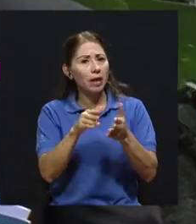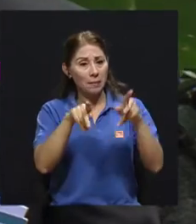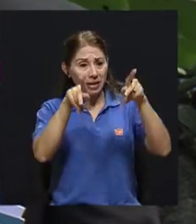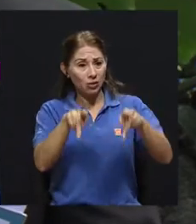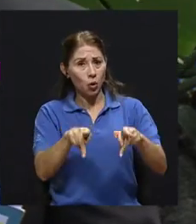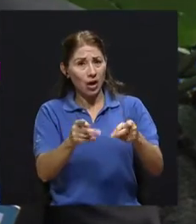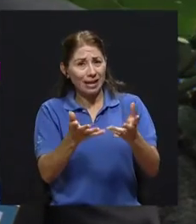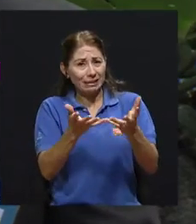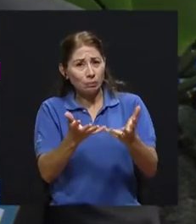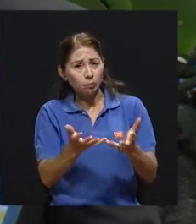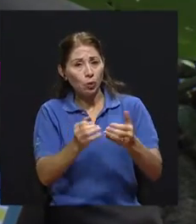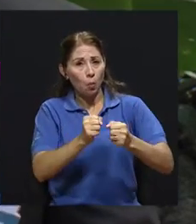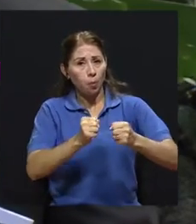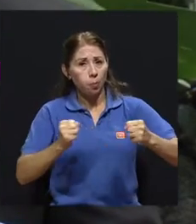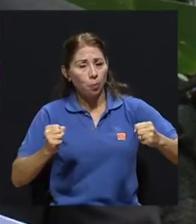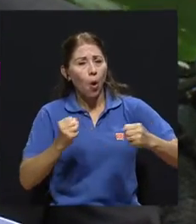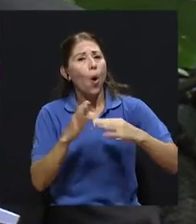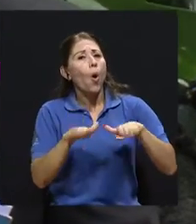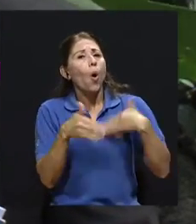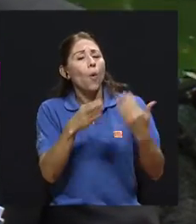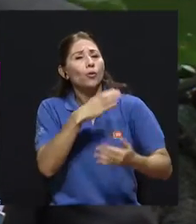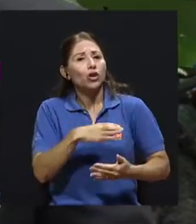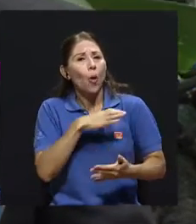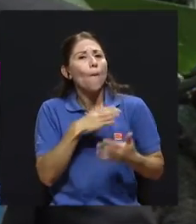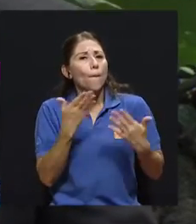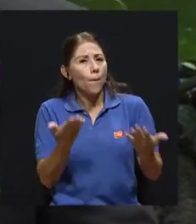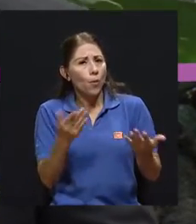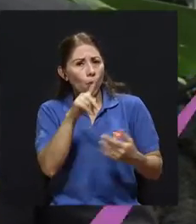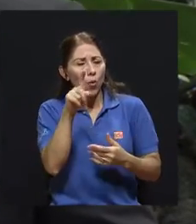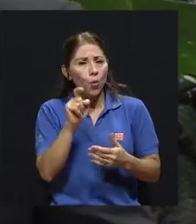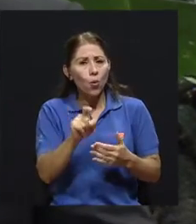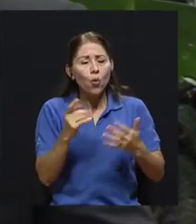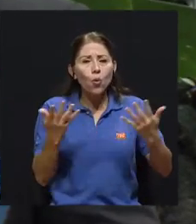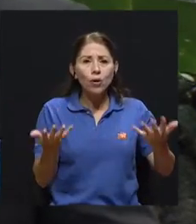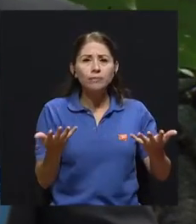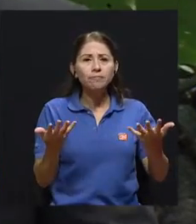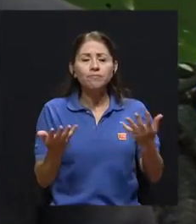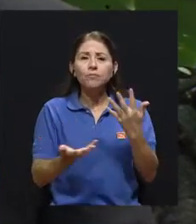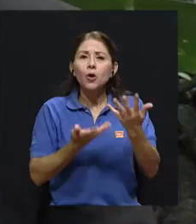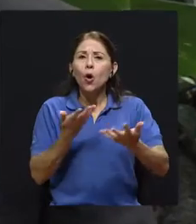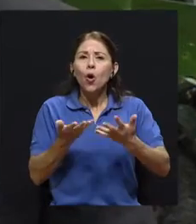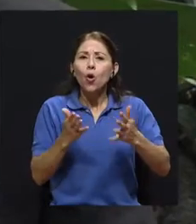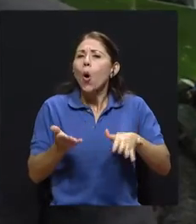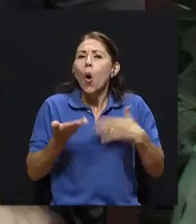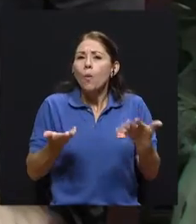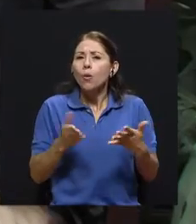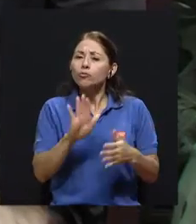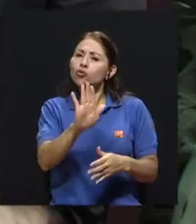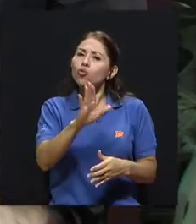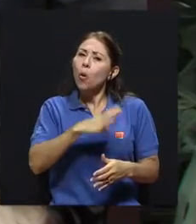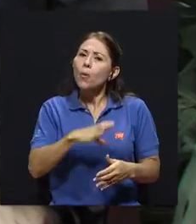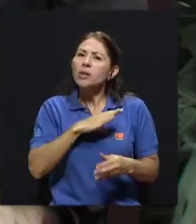manifestado en términos de su comportamiento, día a día?